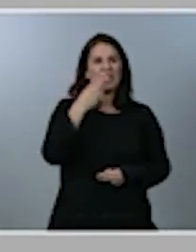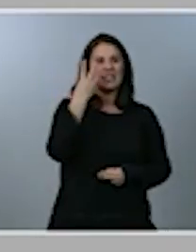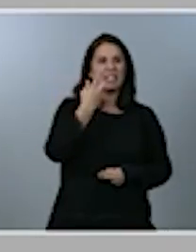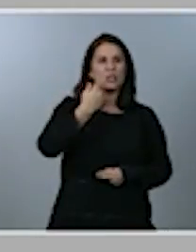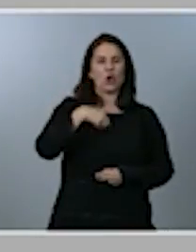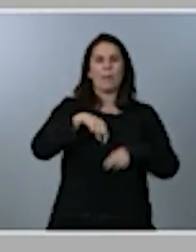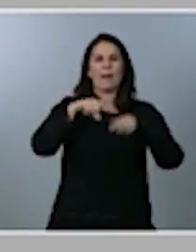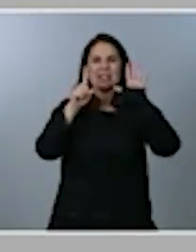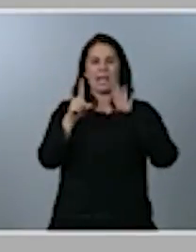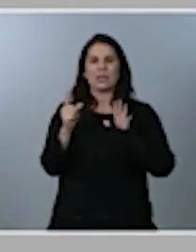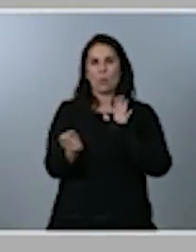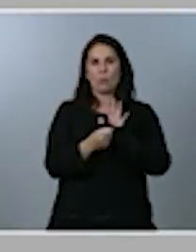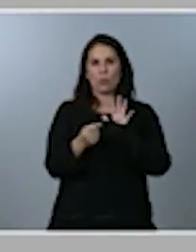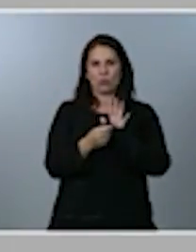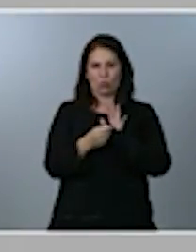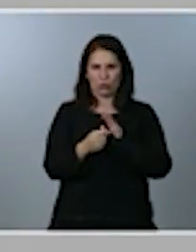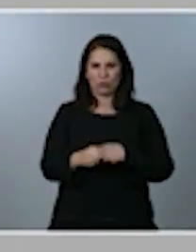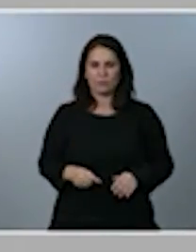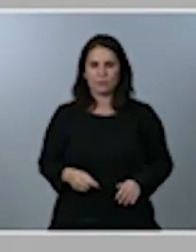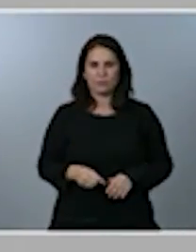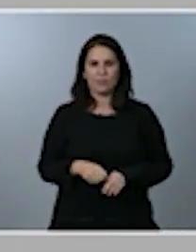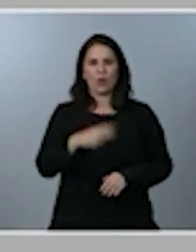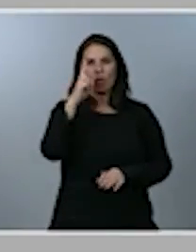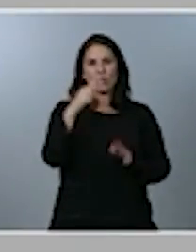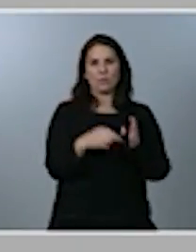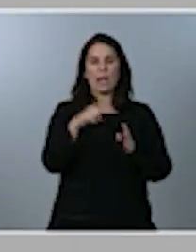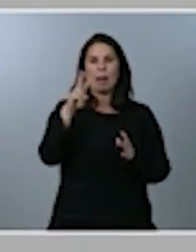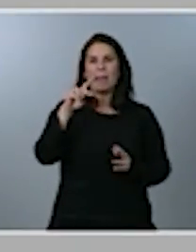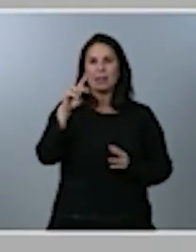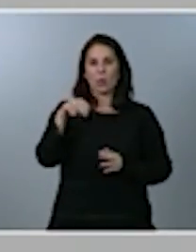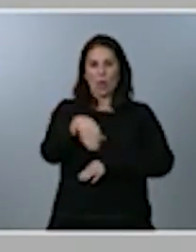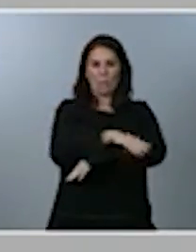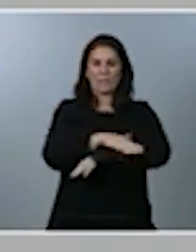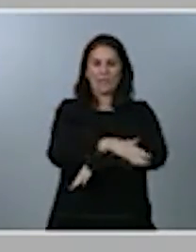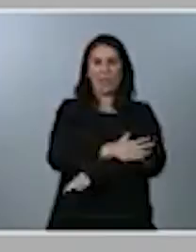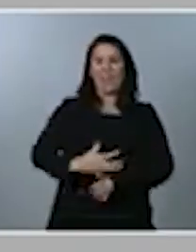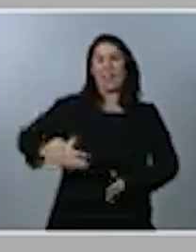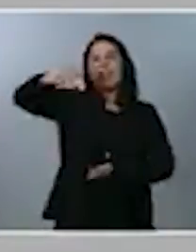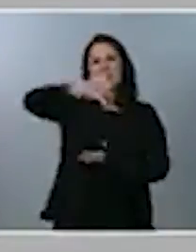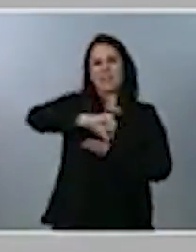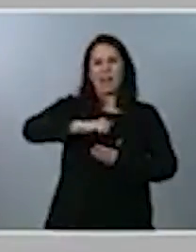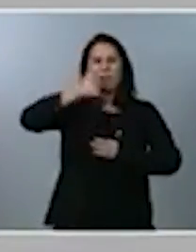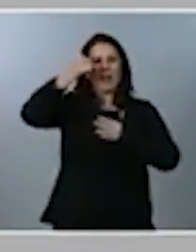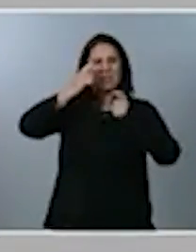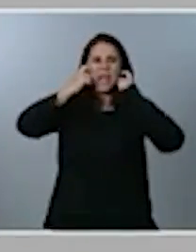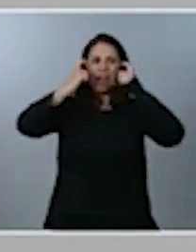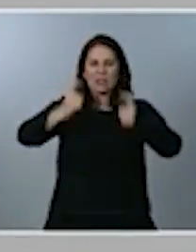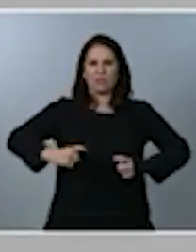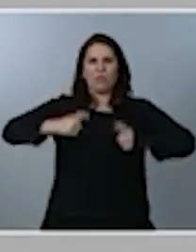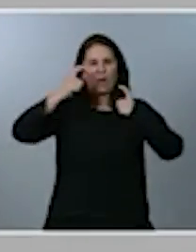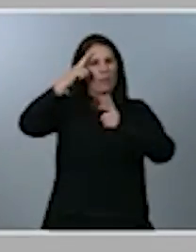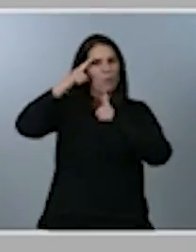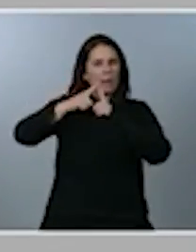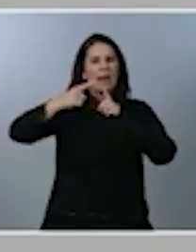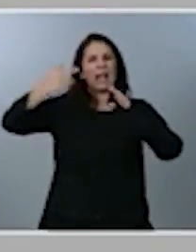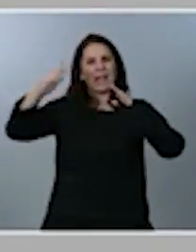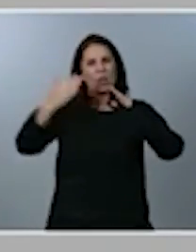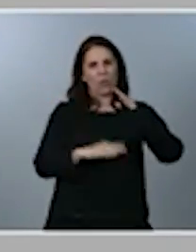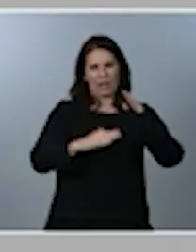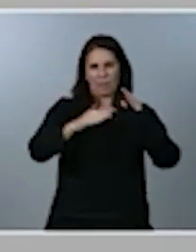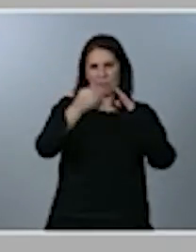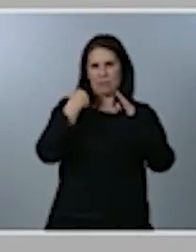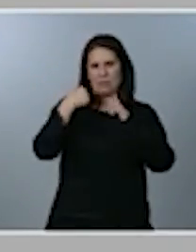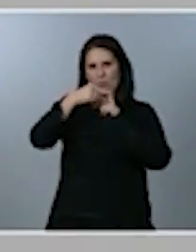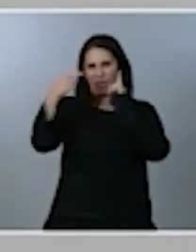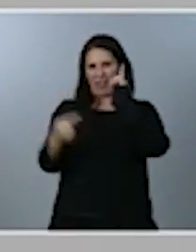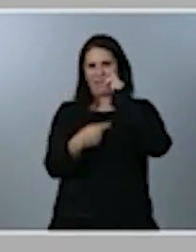Para 2021 será la Administración Central, quien hará un mayor esfuerzo para reducir el déficit público, pasando del